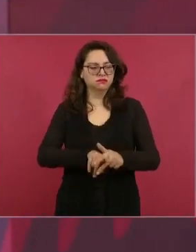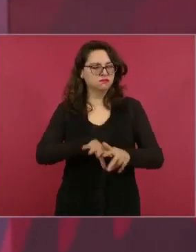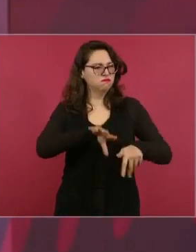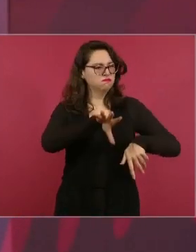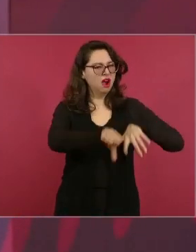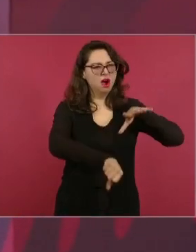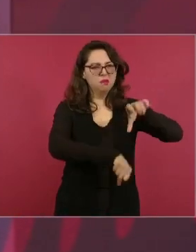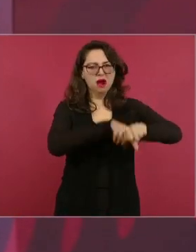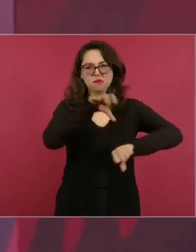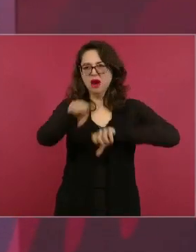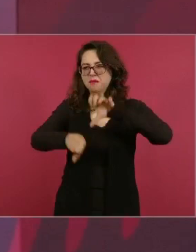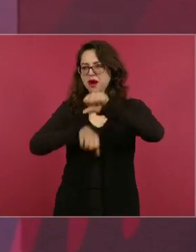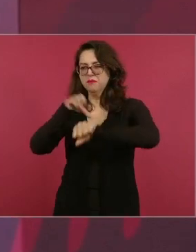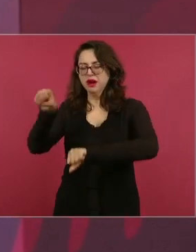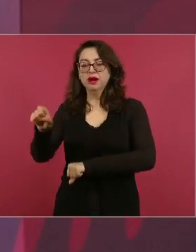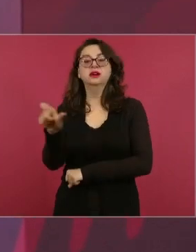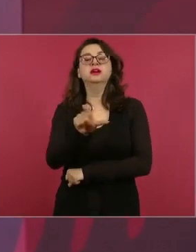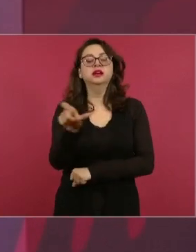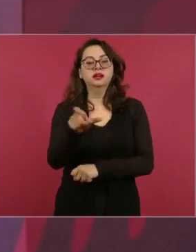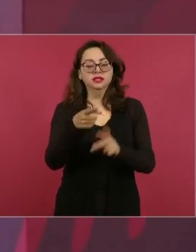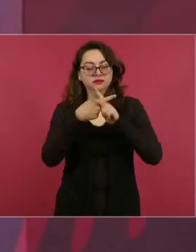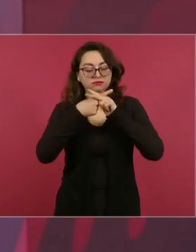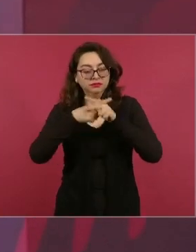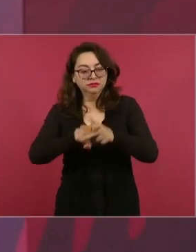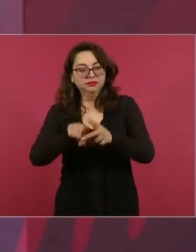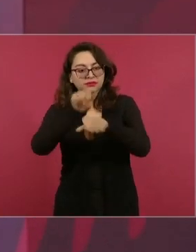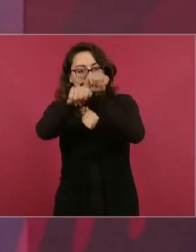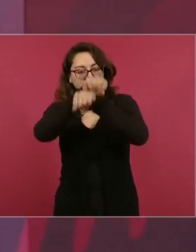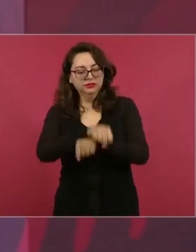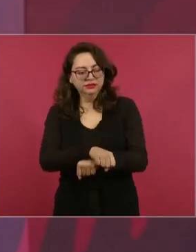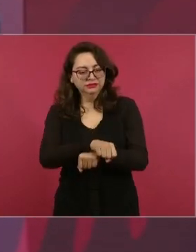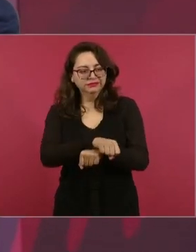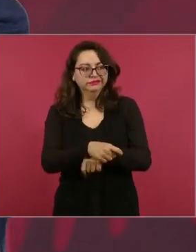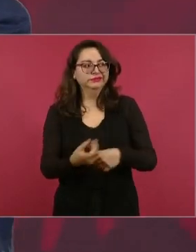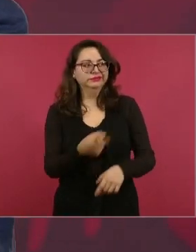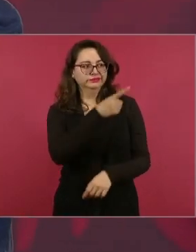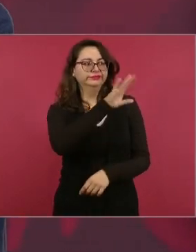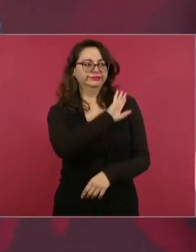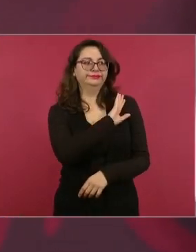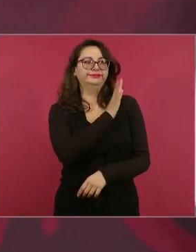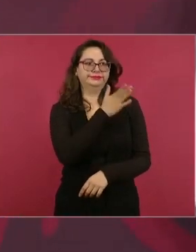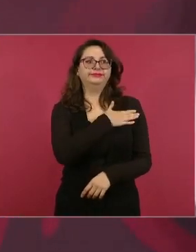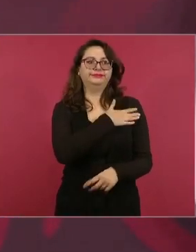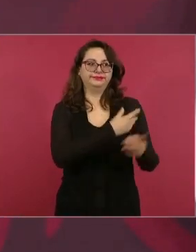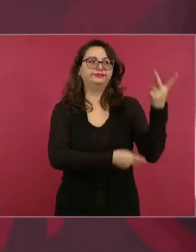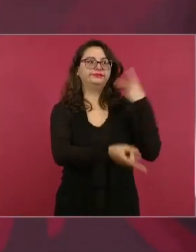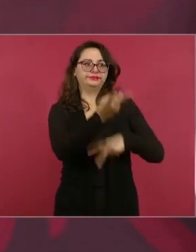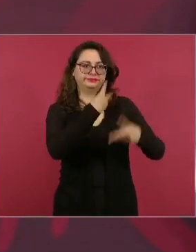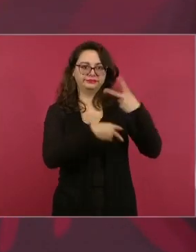nos invaden los primeros esclavos, los